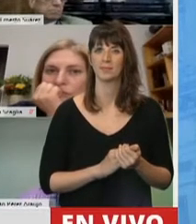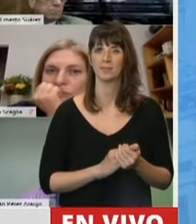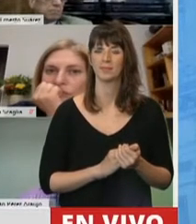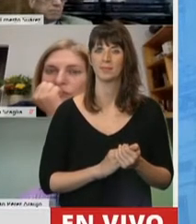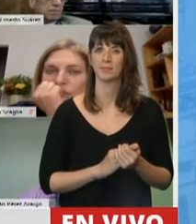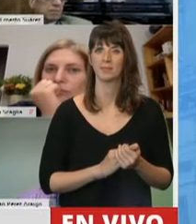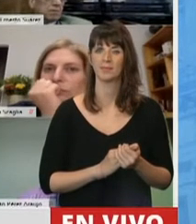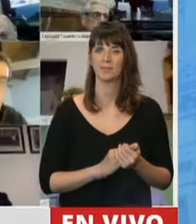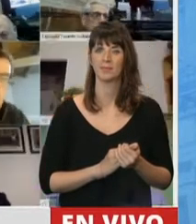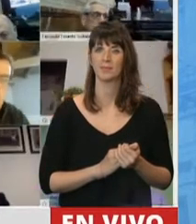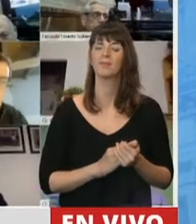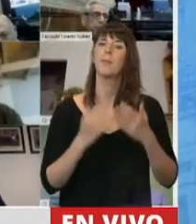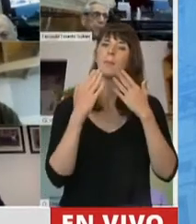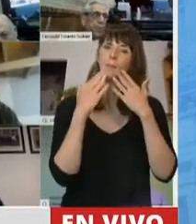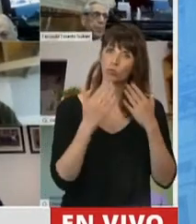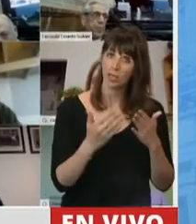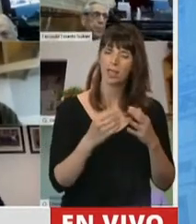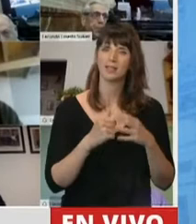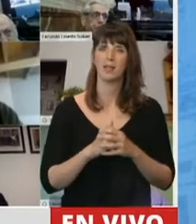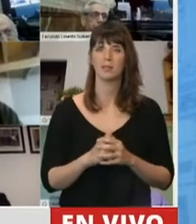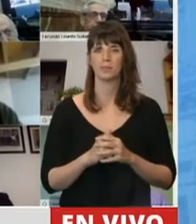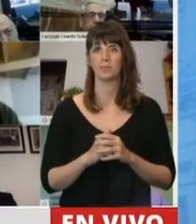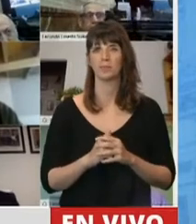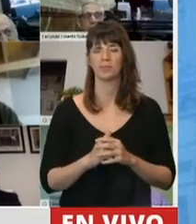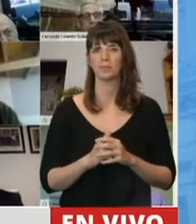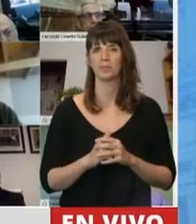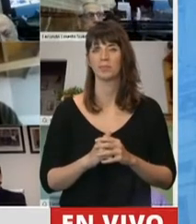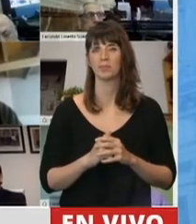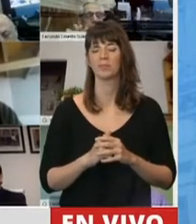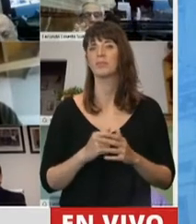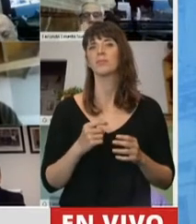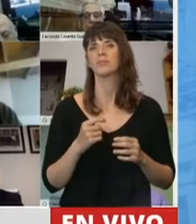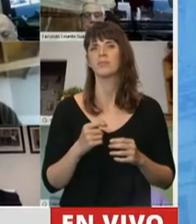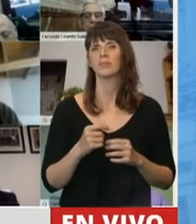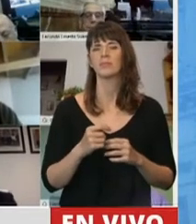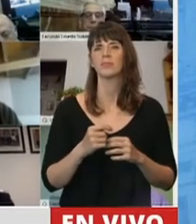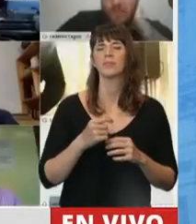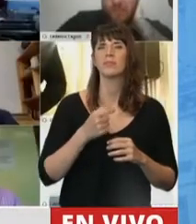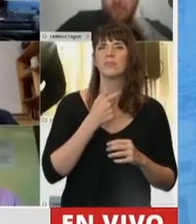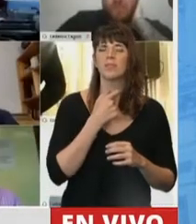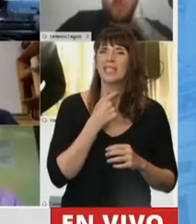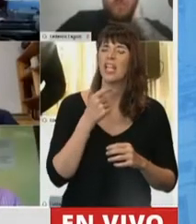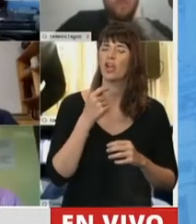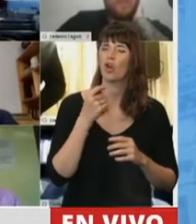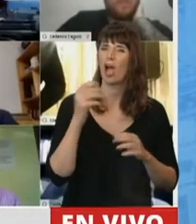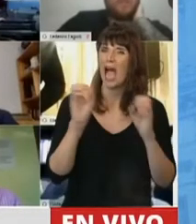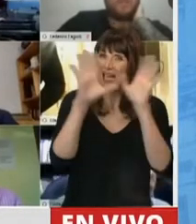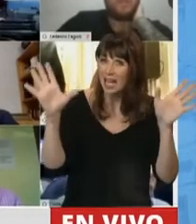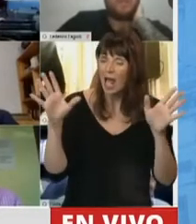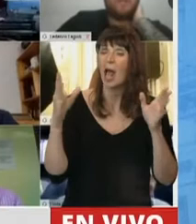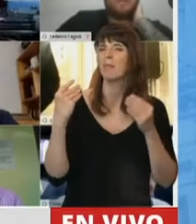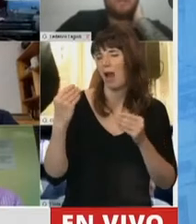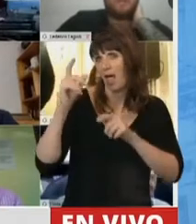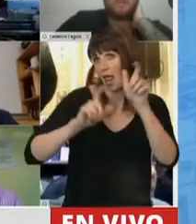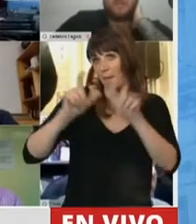Sí, muchas gracias. Simplemente aclarar en estos momentos que me tocan a quienes nos están escuchando